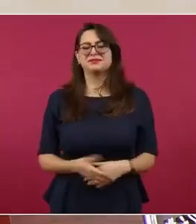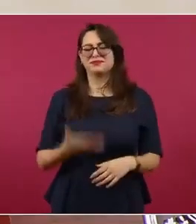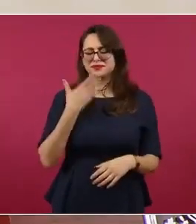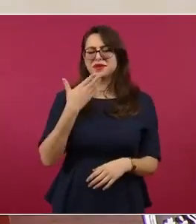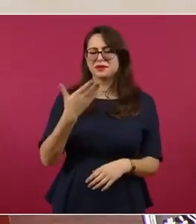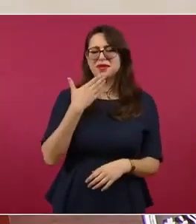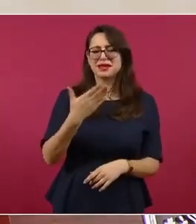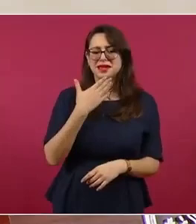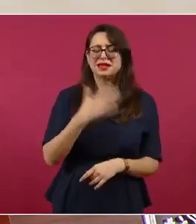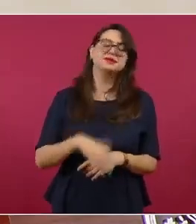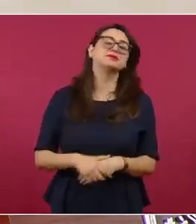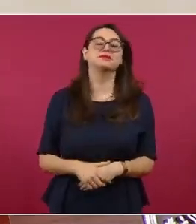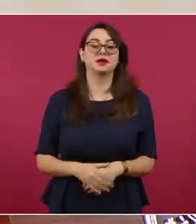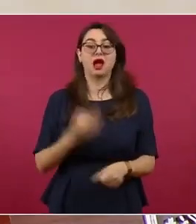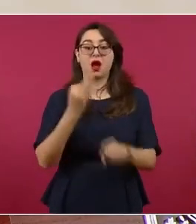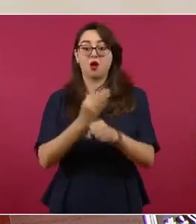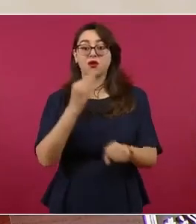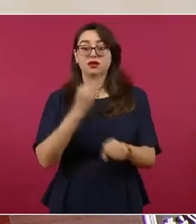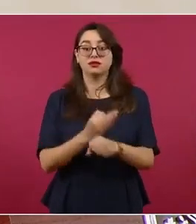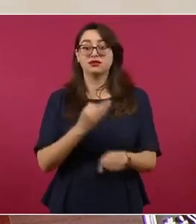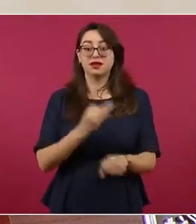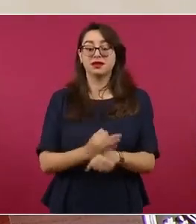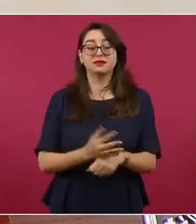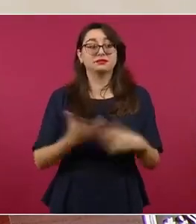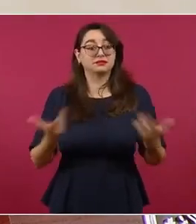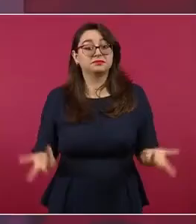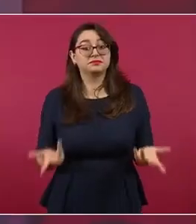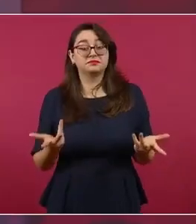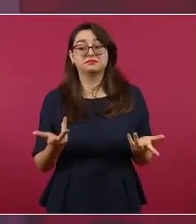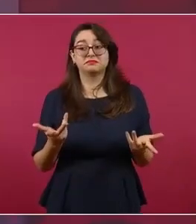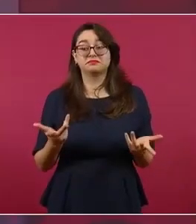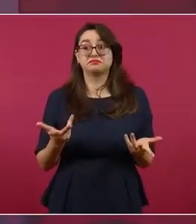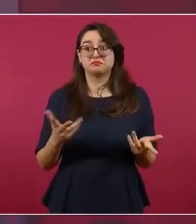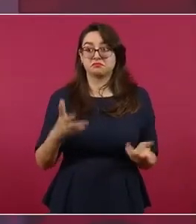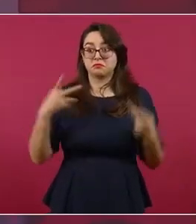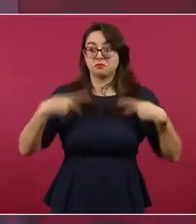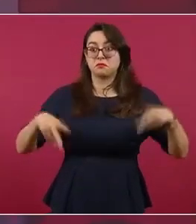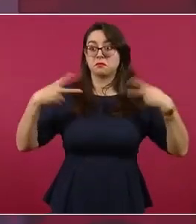¿Quieres que sigan los de arriba, la élite,